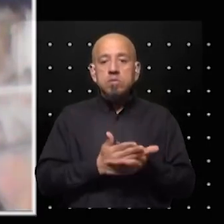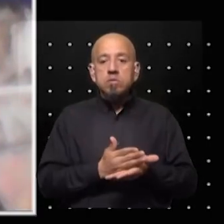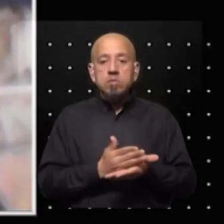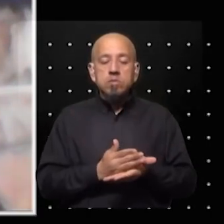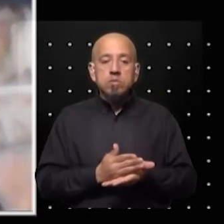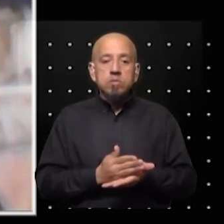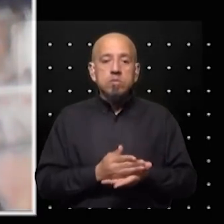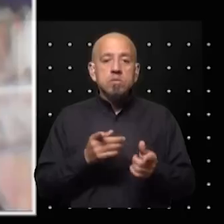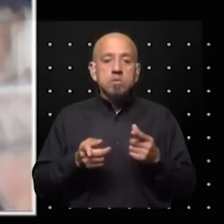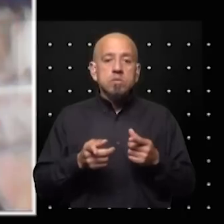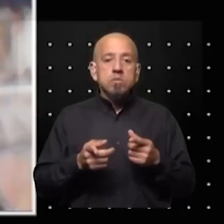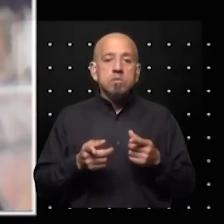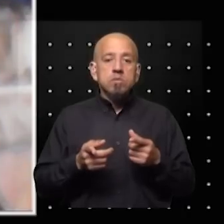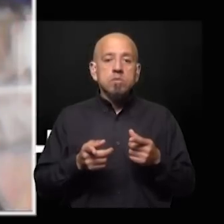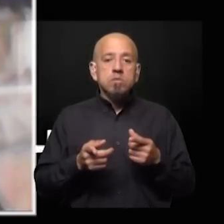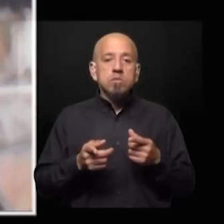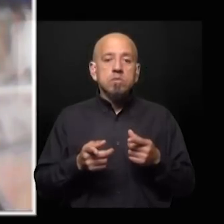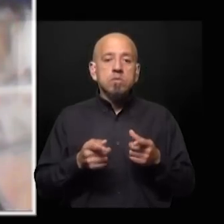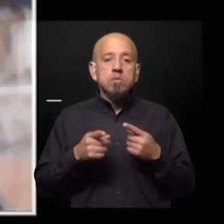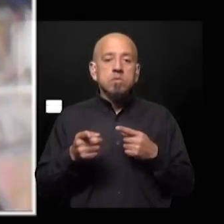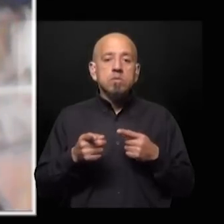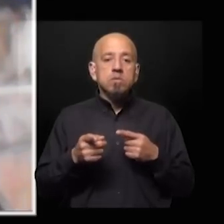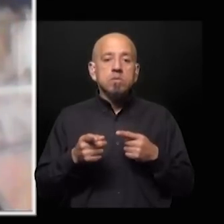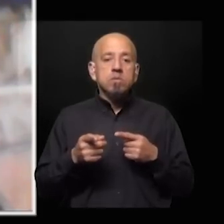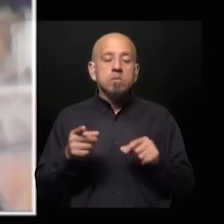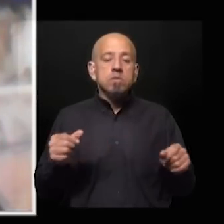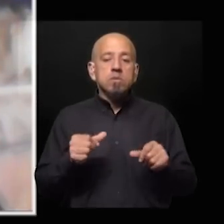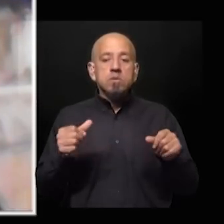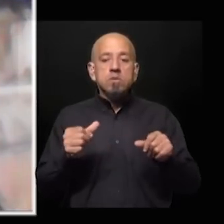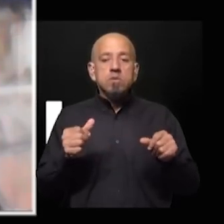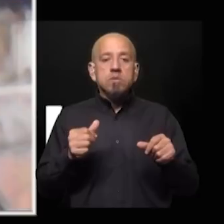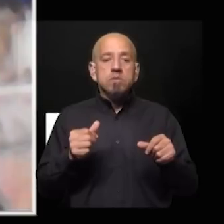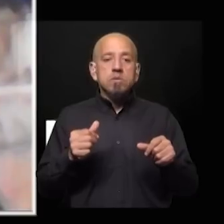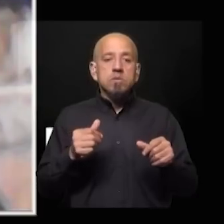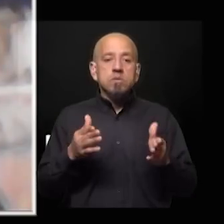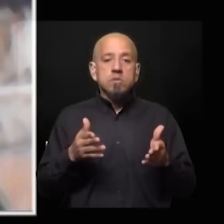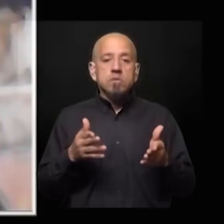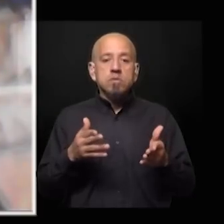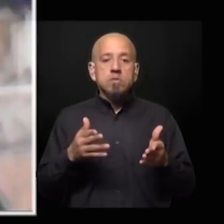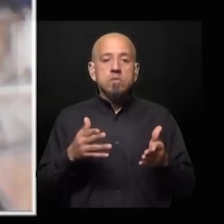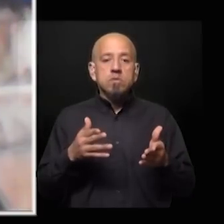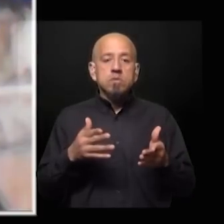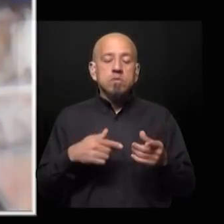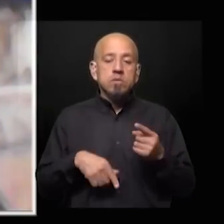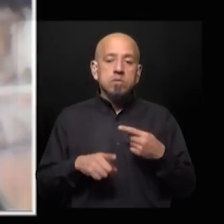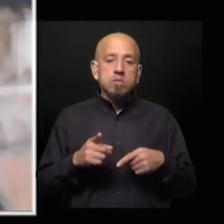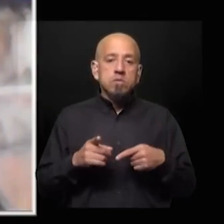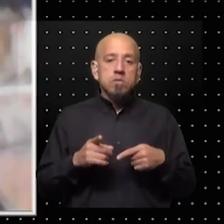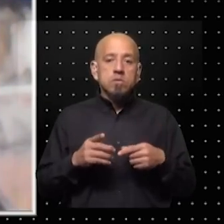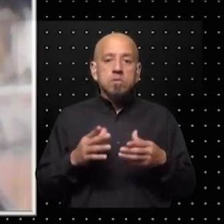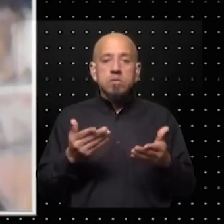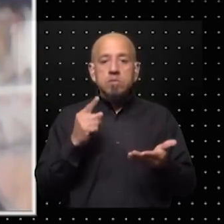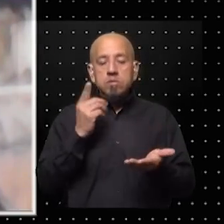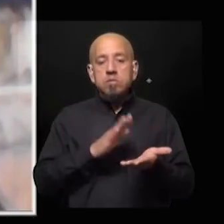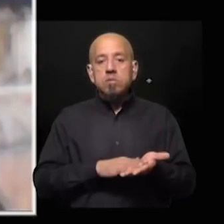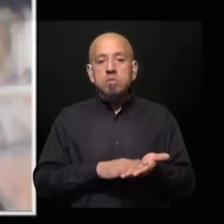bueno hace unos días se terminó de hacer la pericia que tendría que haber hecho el día uno y lo que quedó demostrado